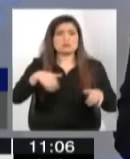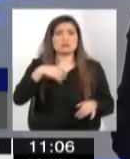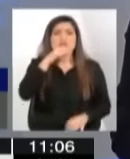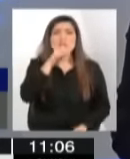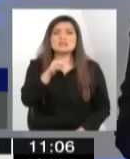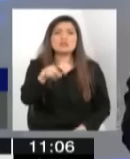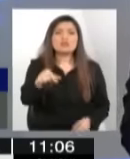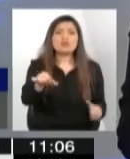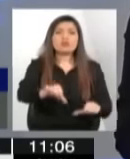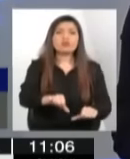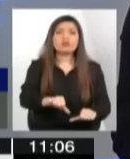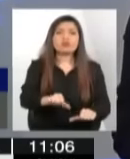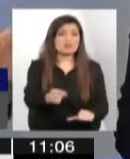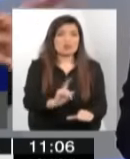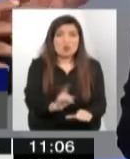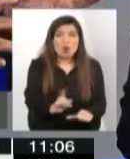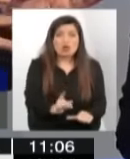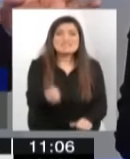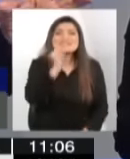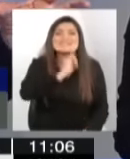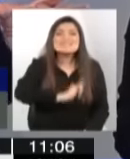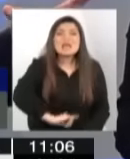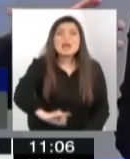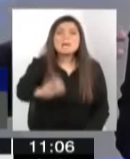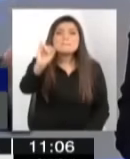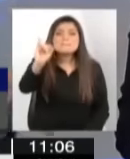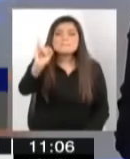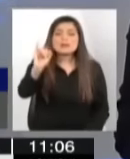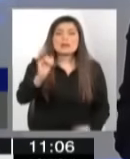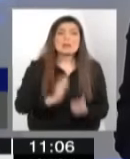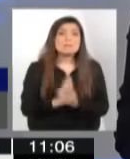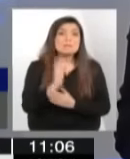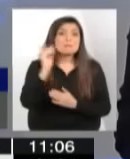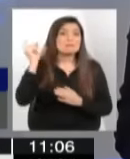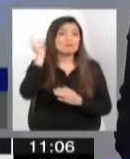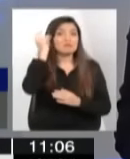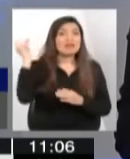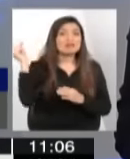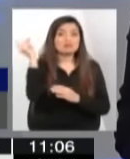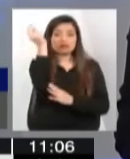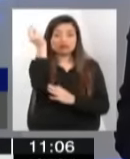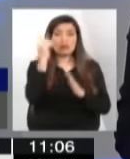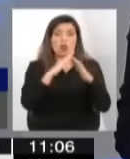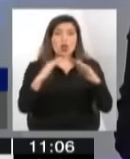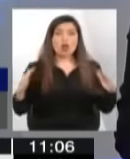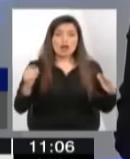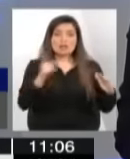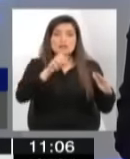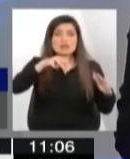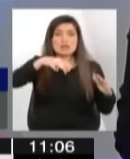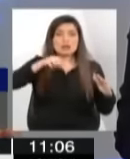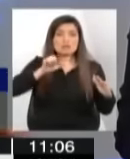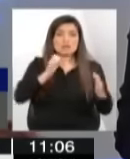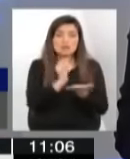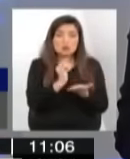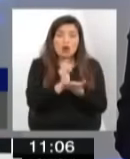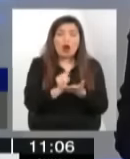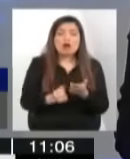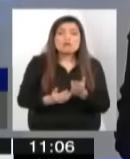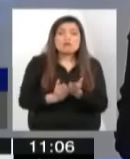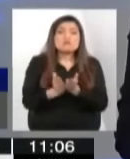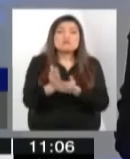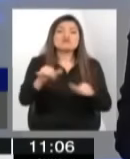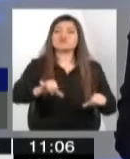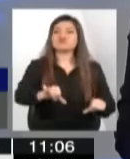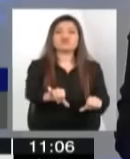no es crisis. Aquí no estamos en una crisis. Siempre ha estado en crisis desde su creación. Es una situación crónica. Exactamente. Es una enfermedad crónica que